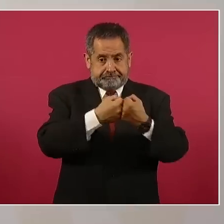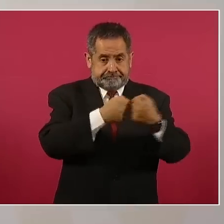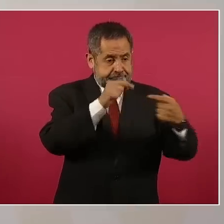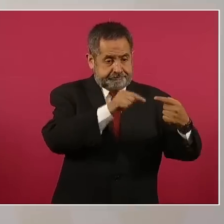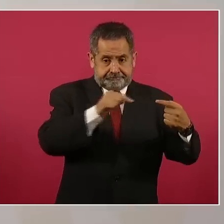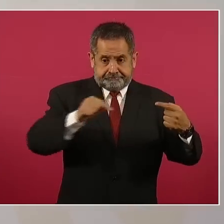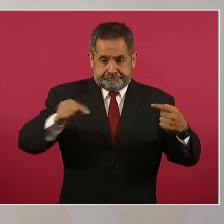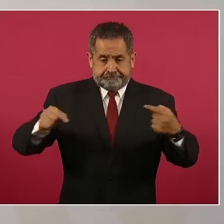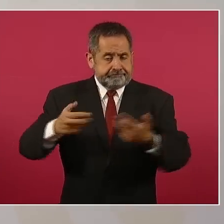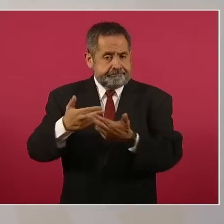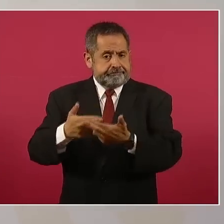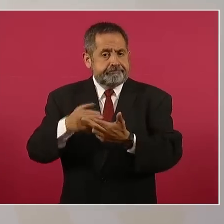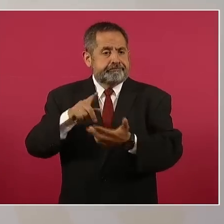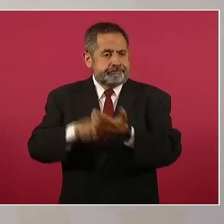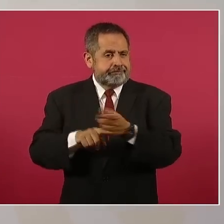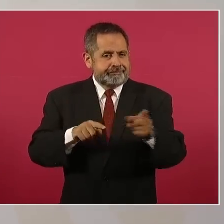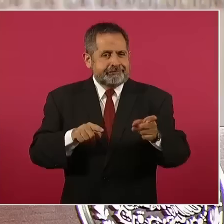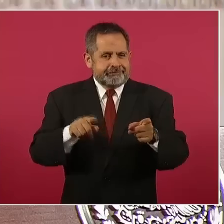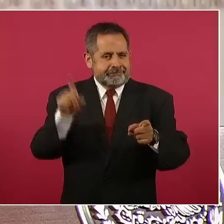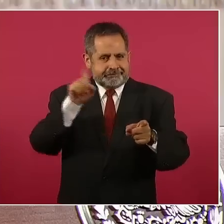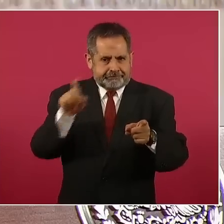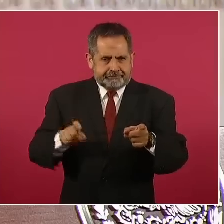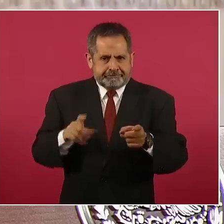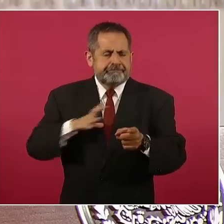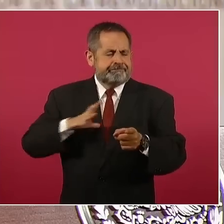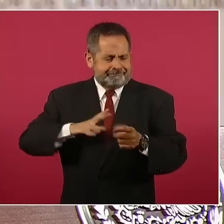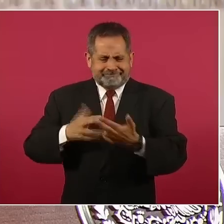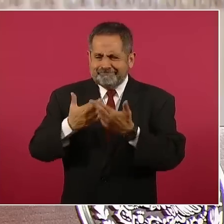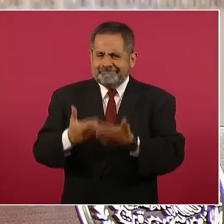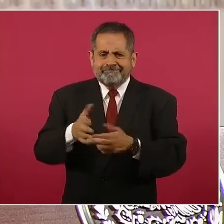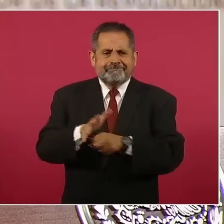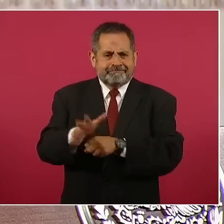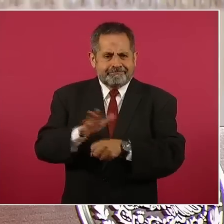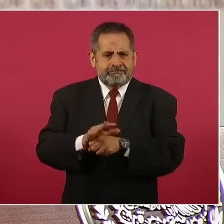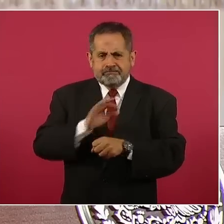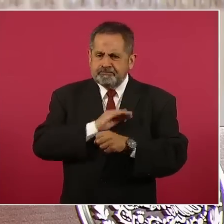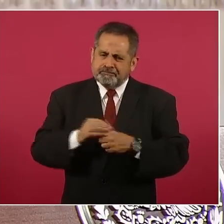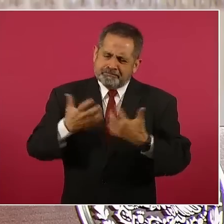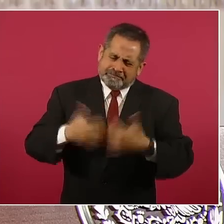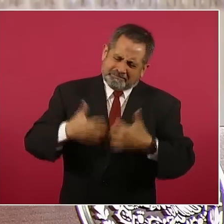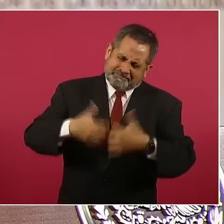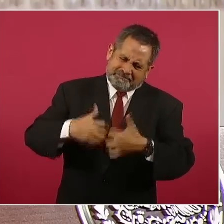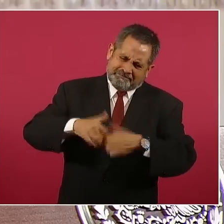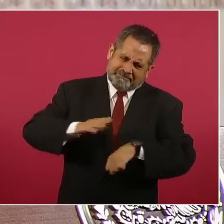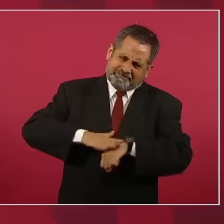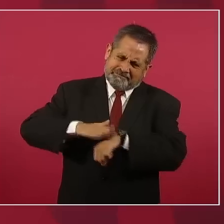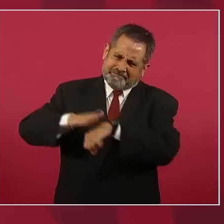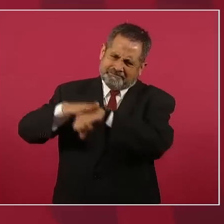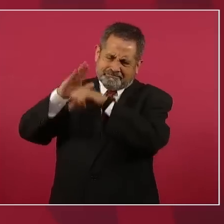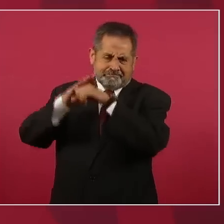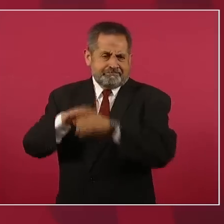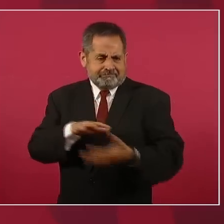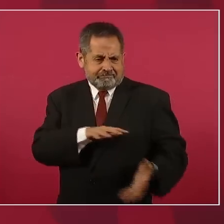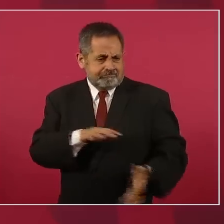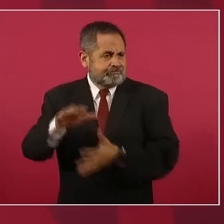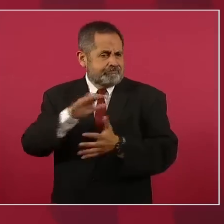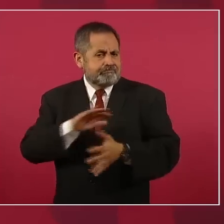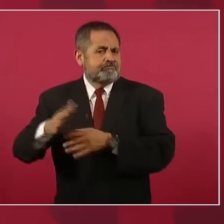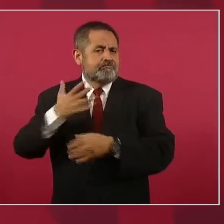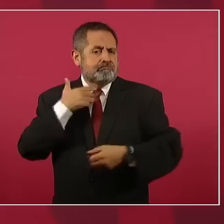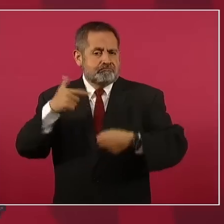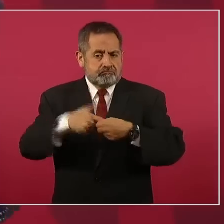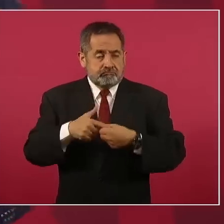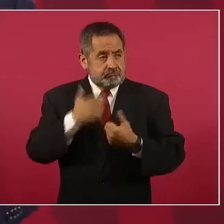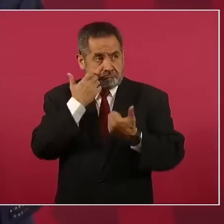capacidad para un mayor abasto y les